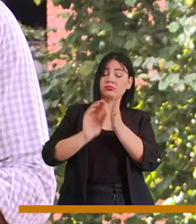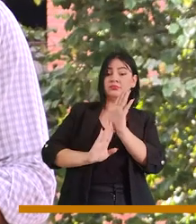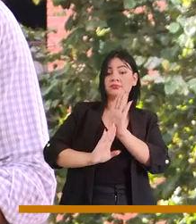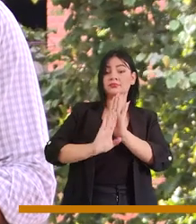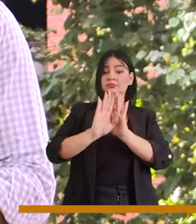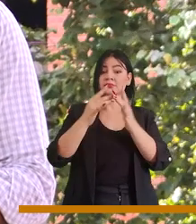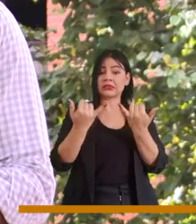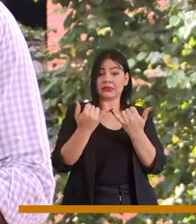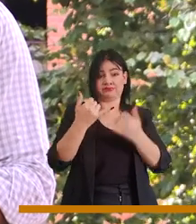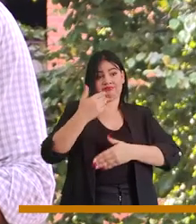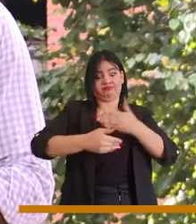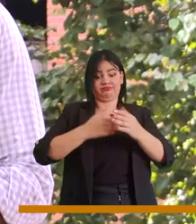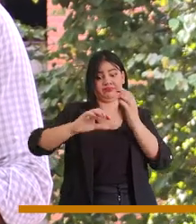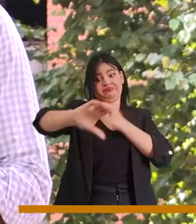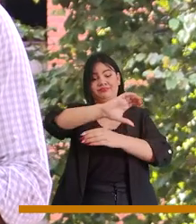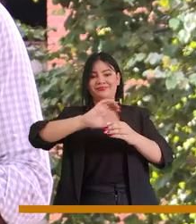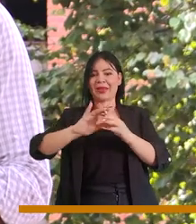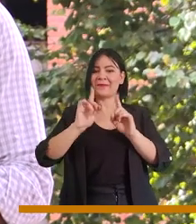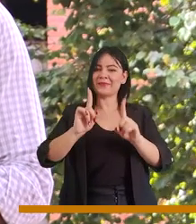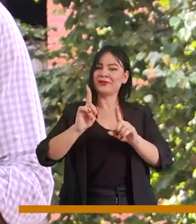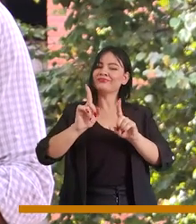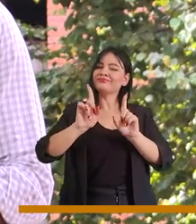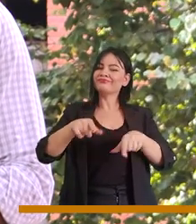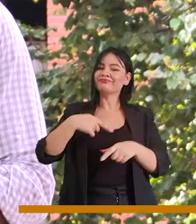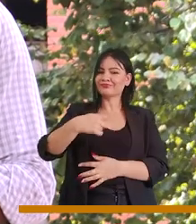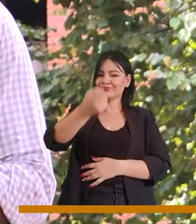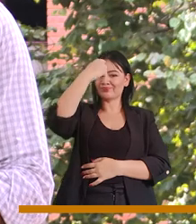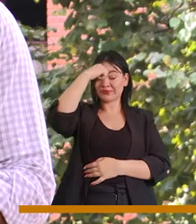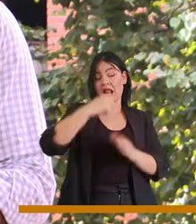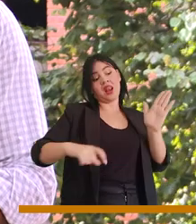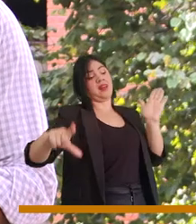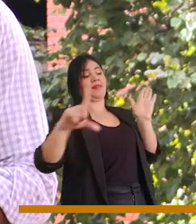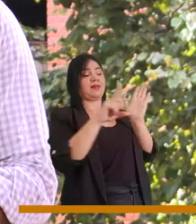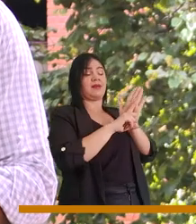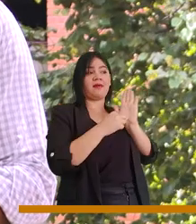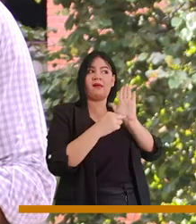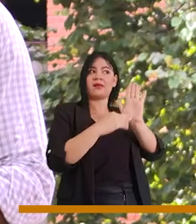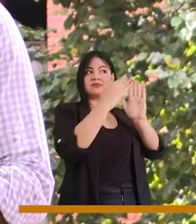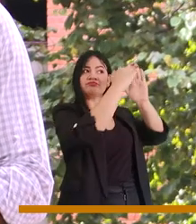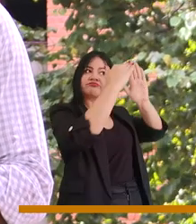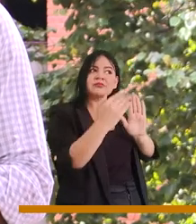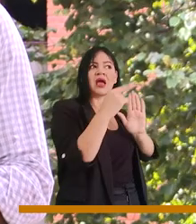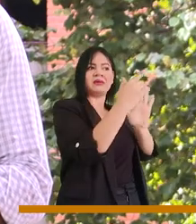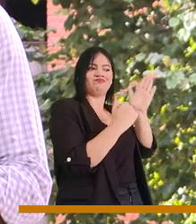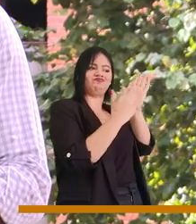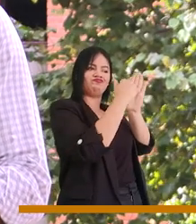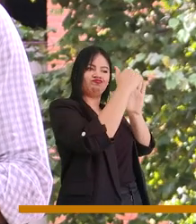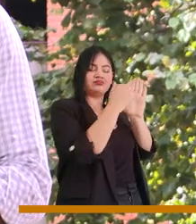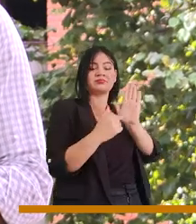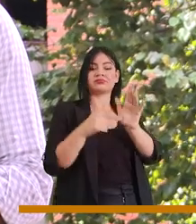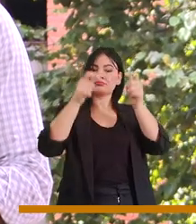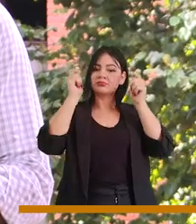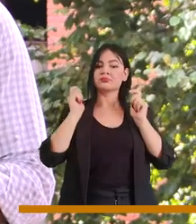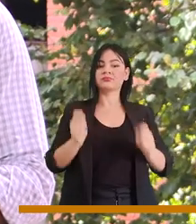económicamente el avance de la ciudad, también hay que tener presente que los estatutos de las mismas copropiedades y los reglamentos